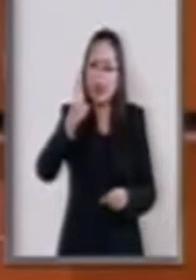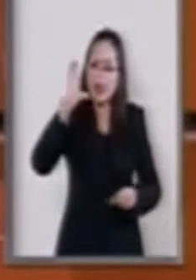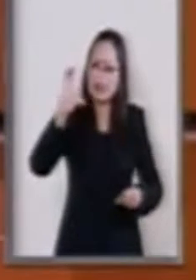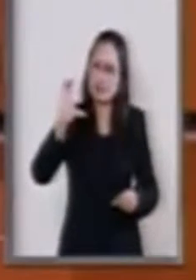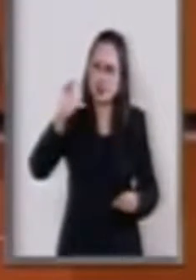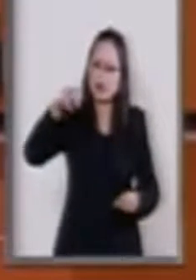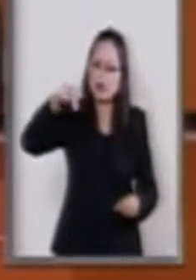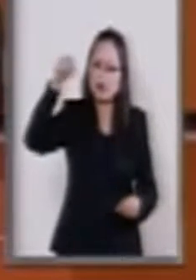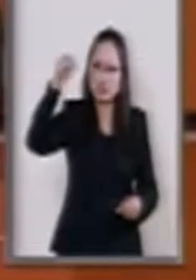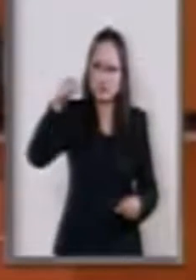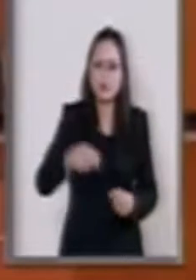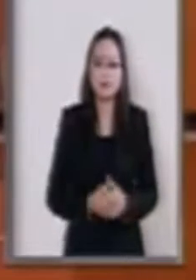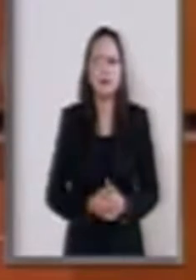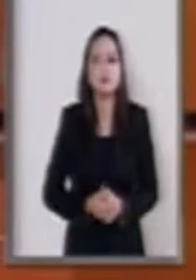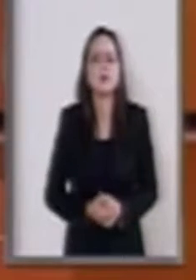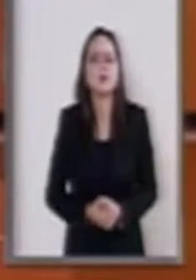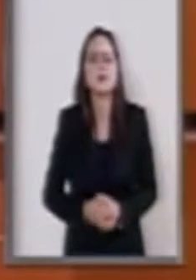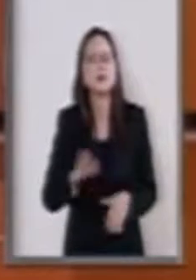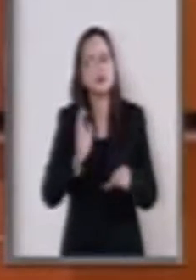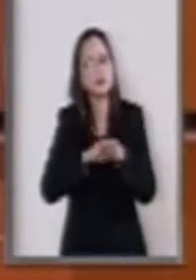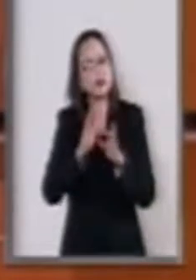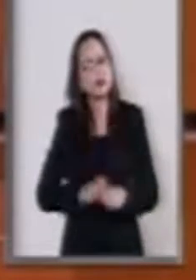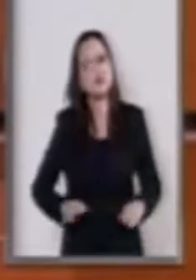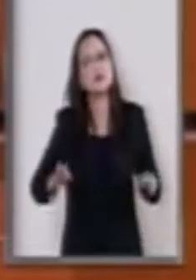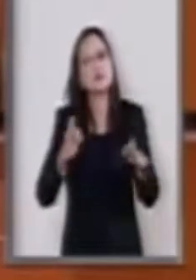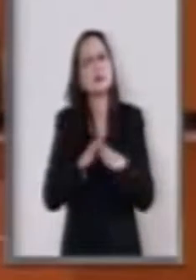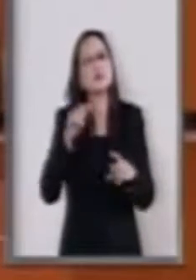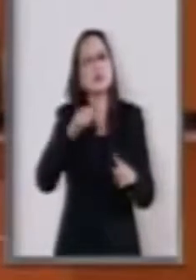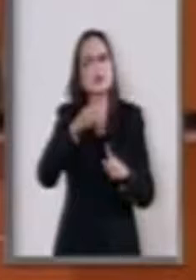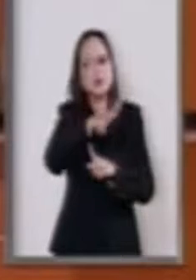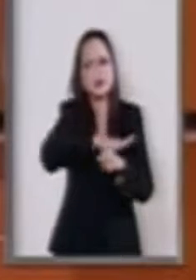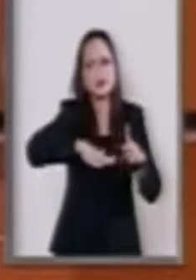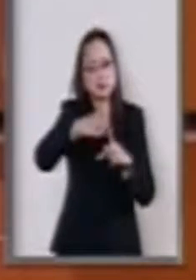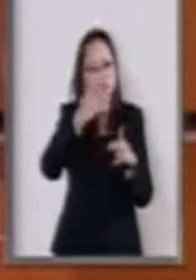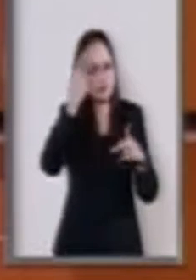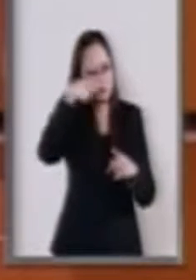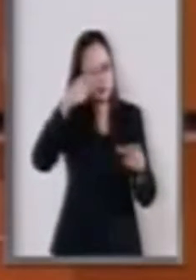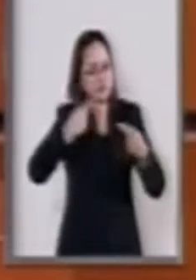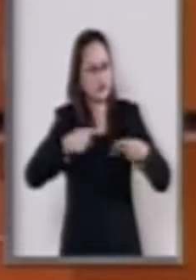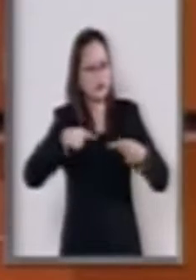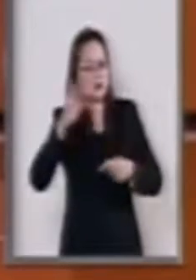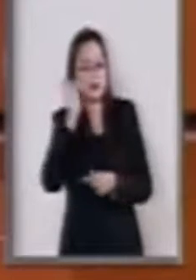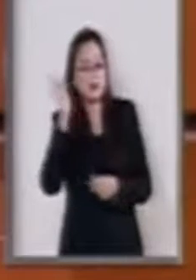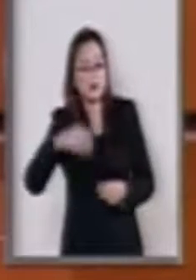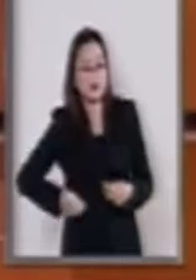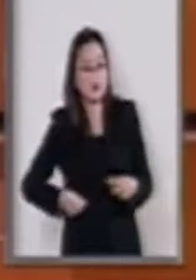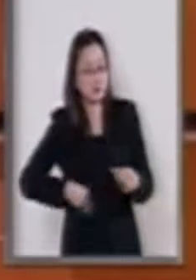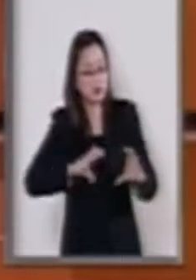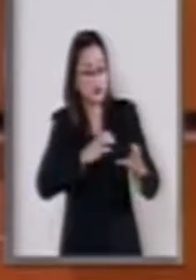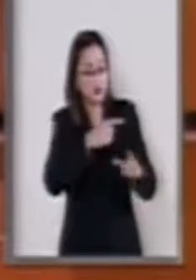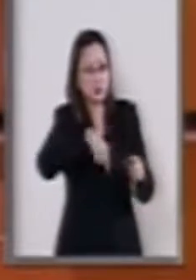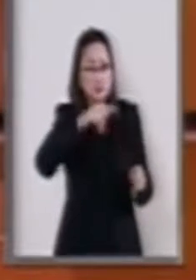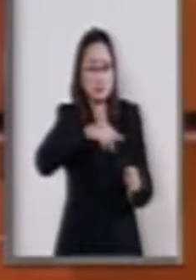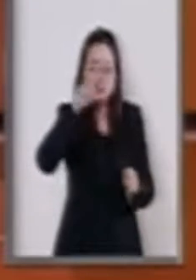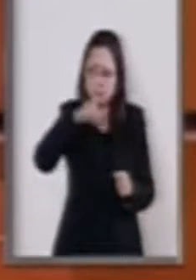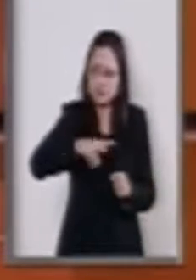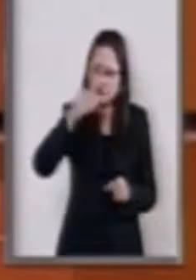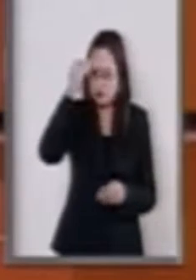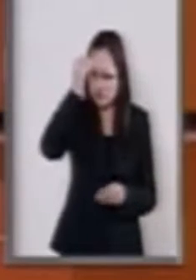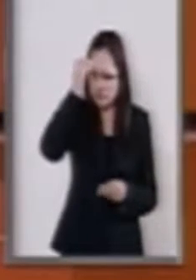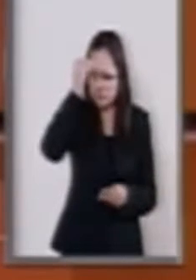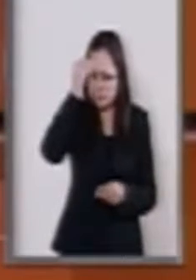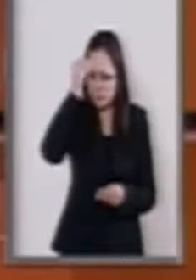La mejor situación de las personas acusadas me ha llevado a valorar en conciencia